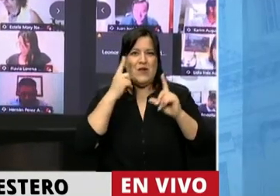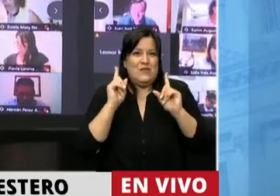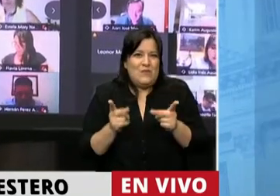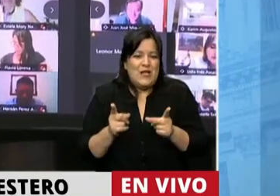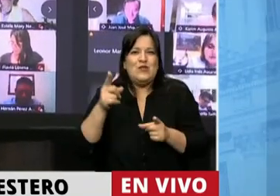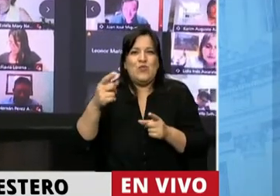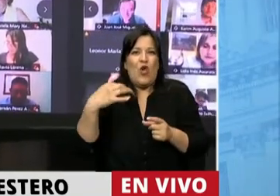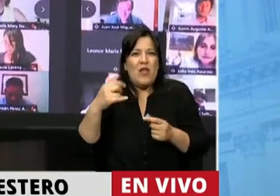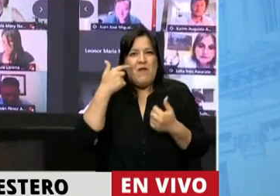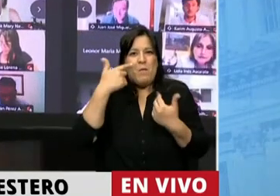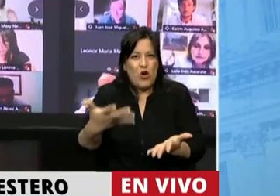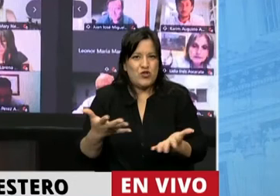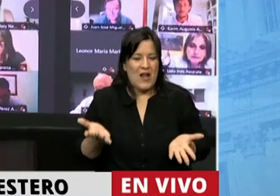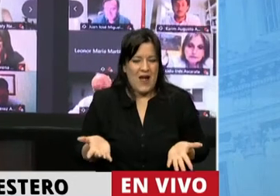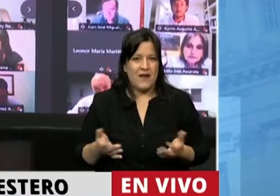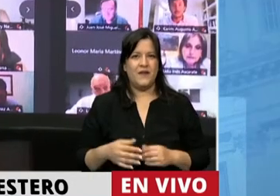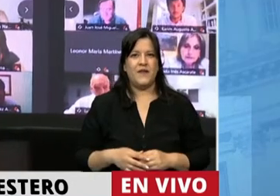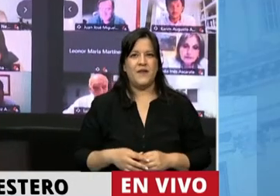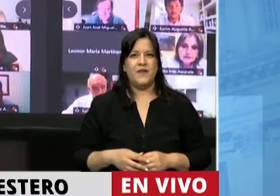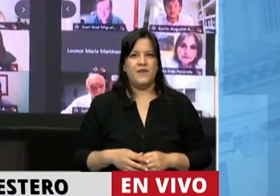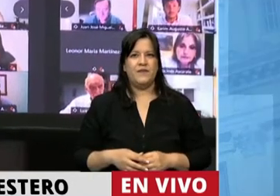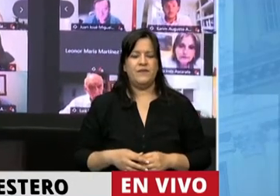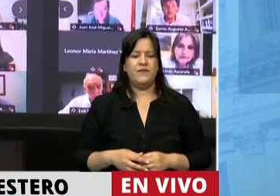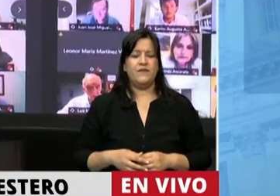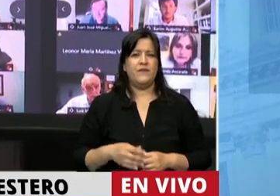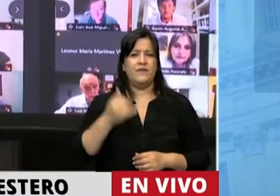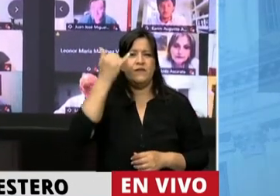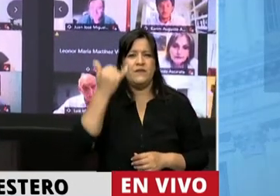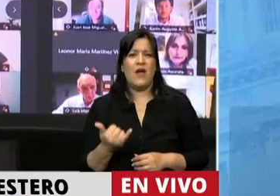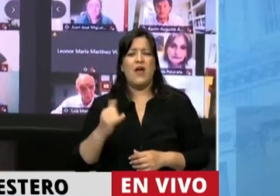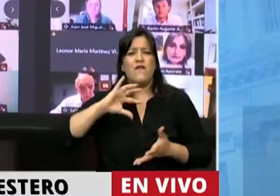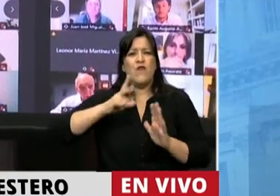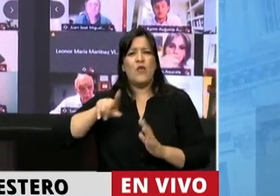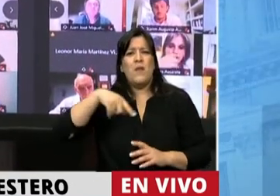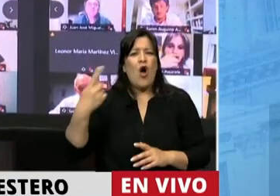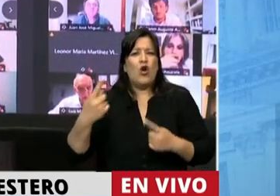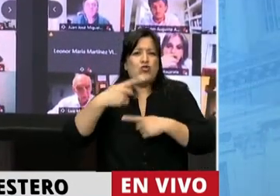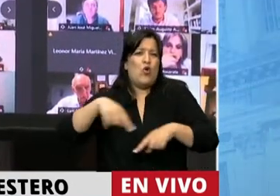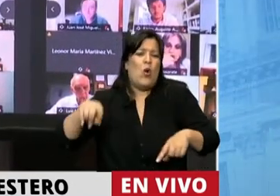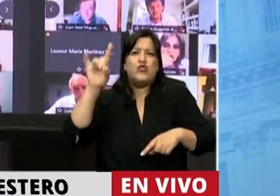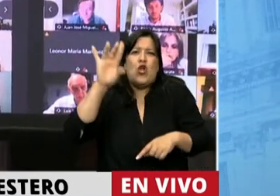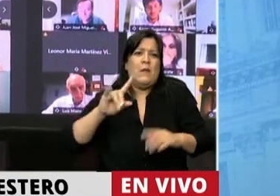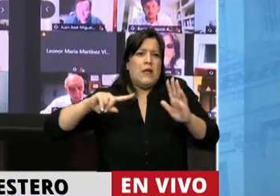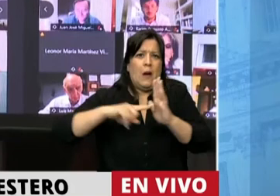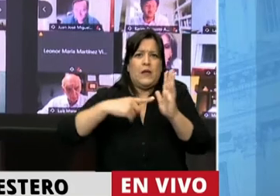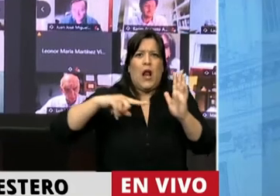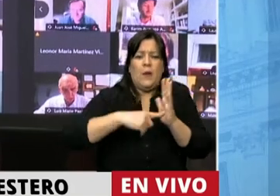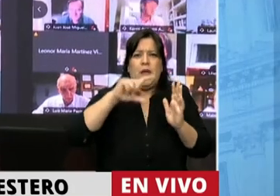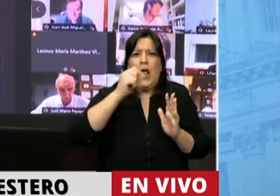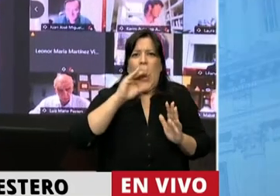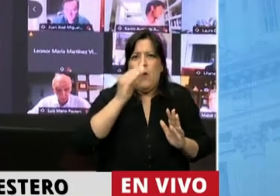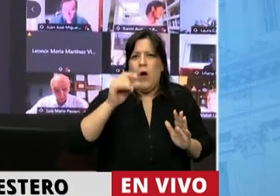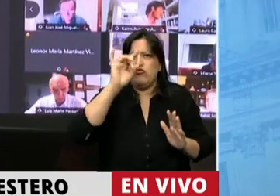a demostrar que existen otros lugares que no es el centralismo porteño, el